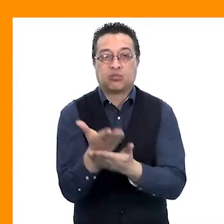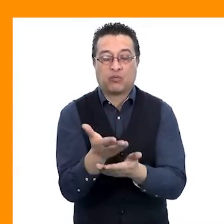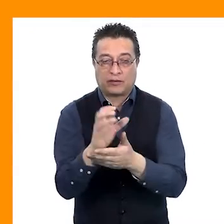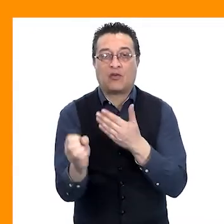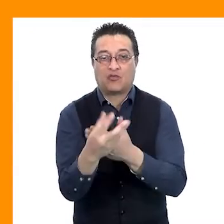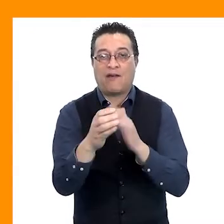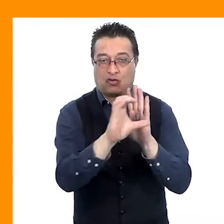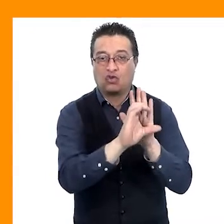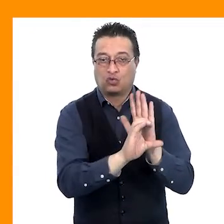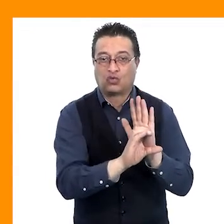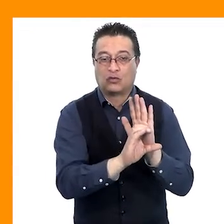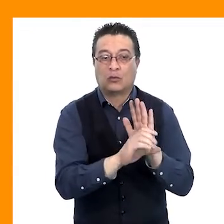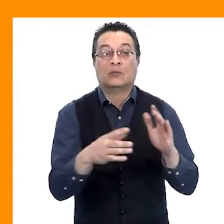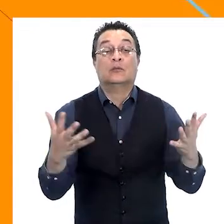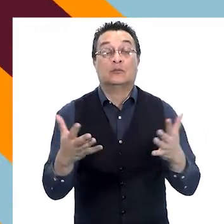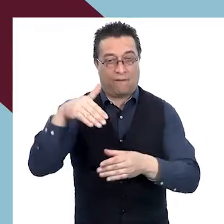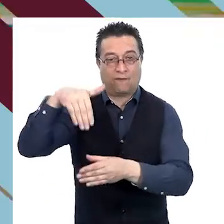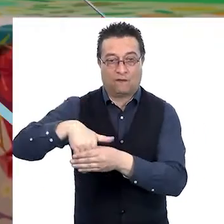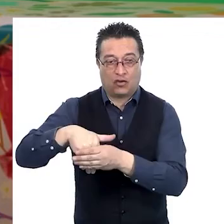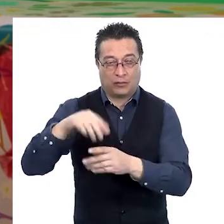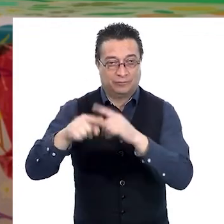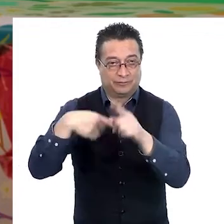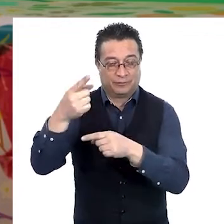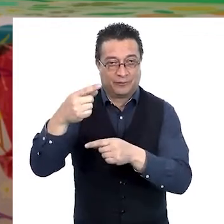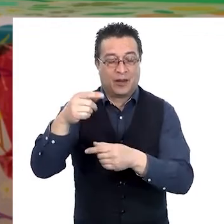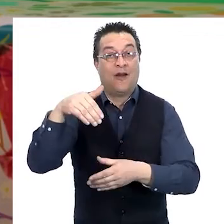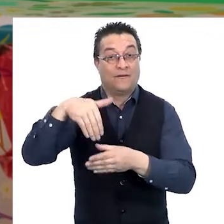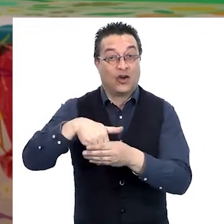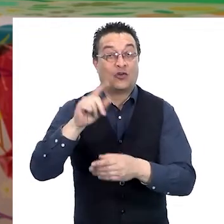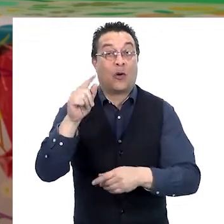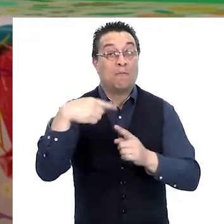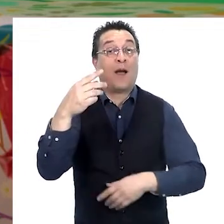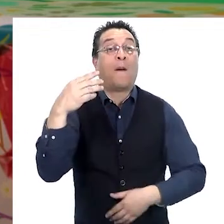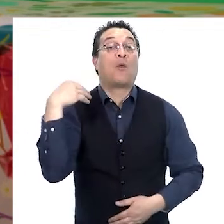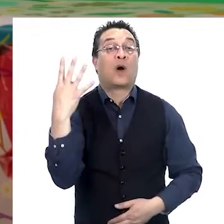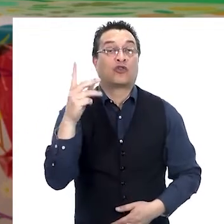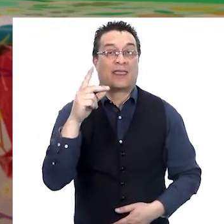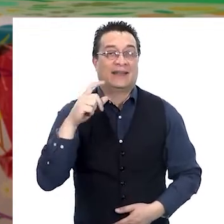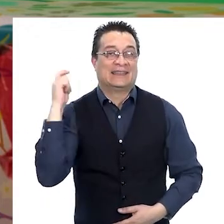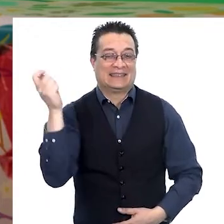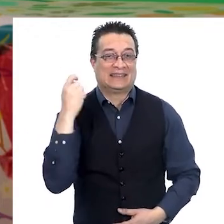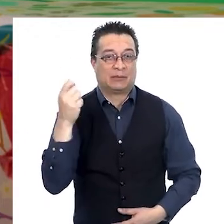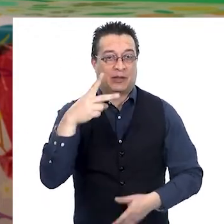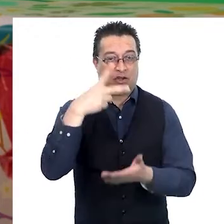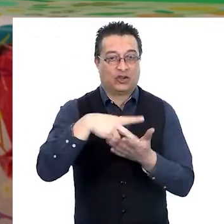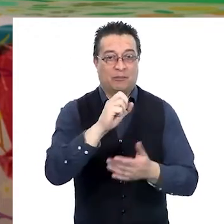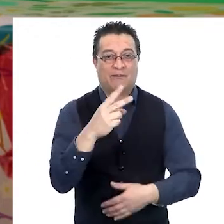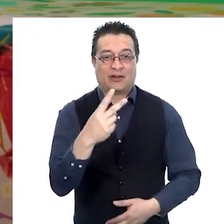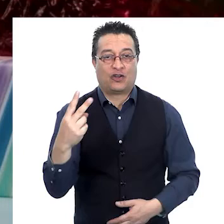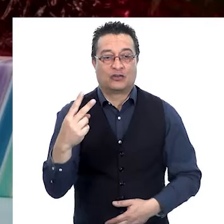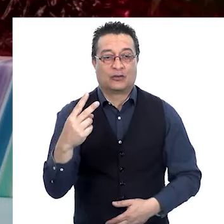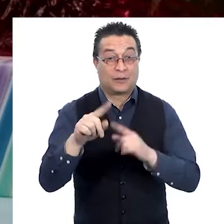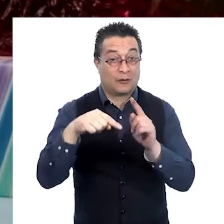en la propuesta de la nueva constitución que será votada en el plebiscito de salida el próximo 4 de septiembre de